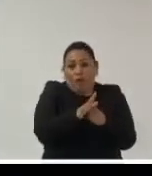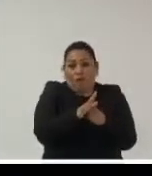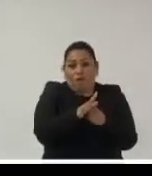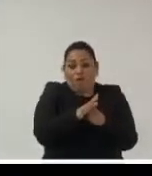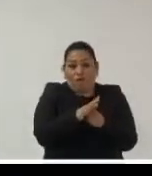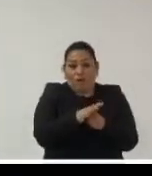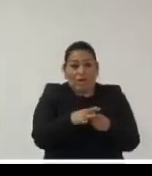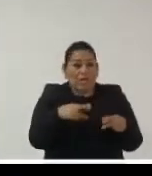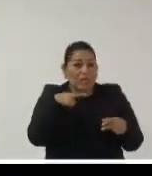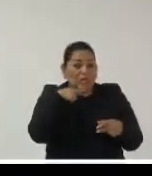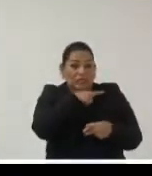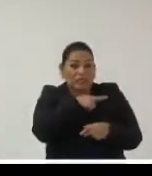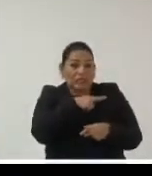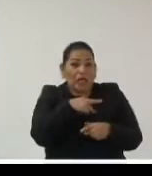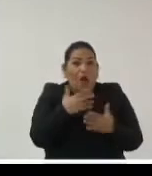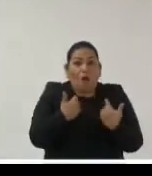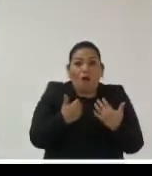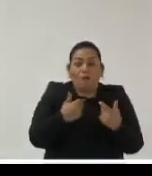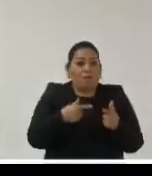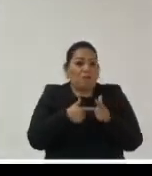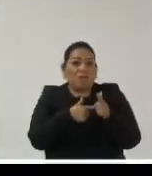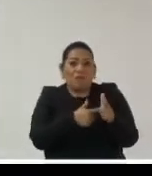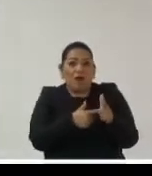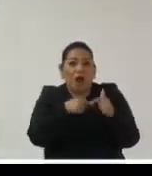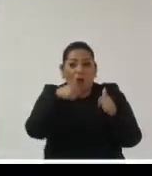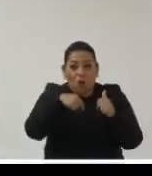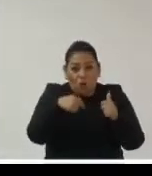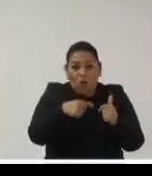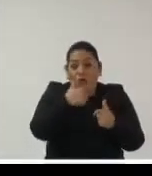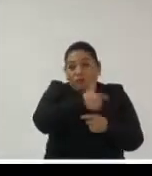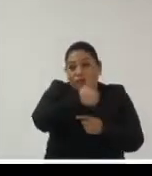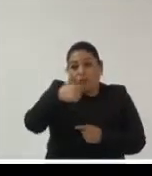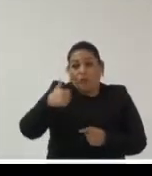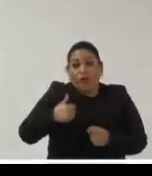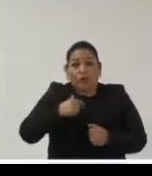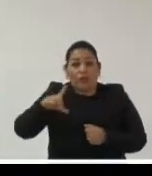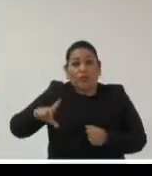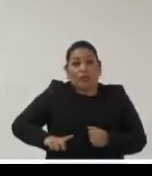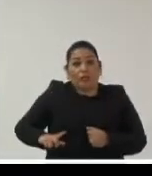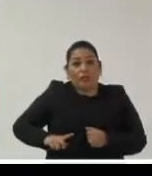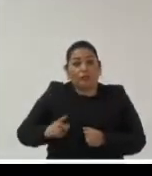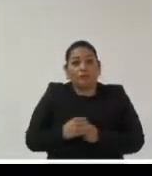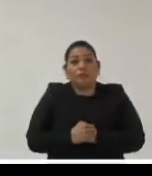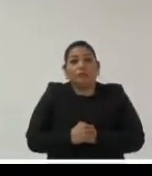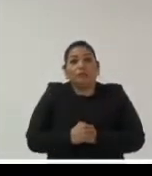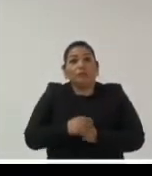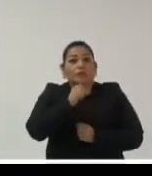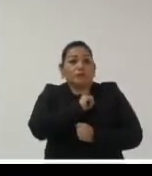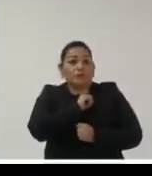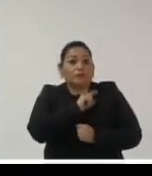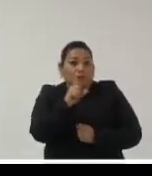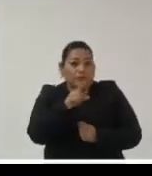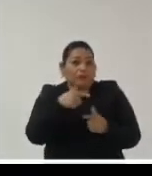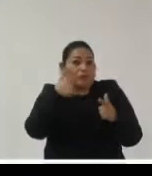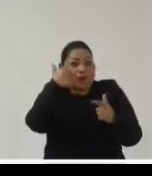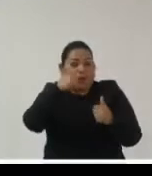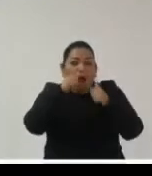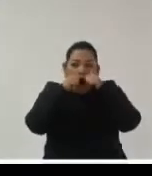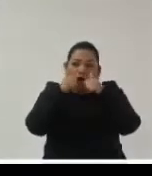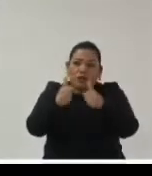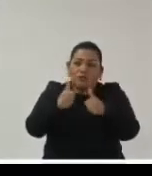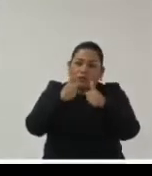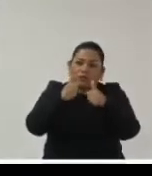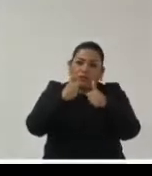a no tener la capacidad desde el ámbito de la de la profesión para atender